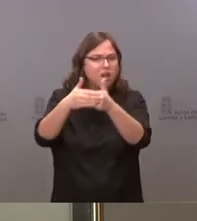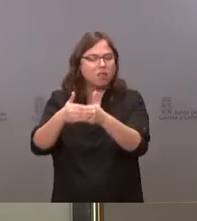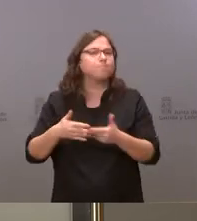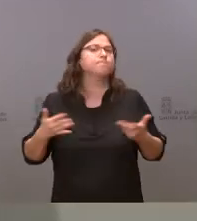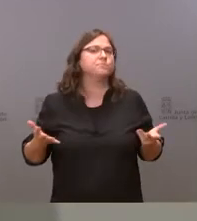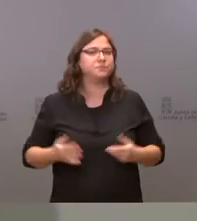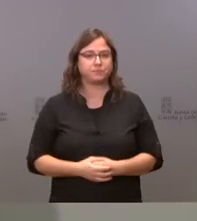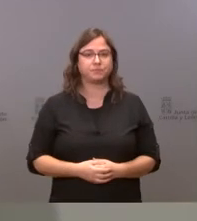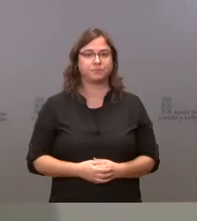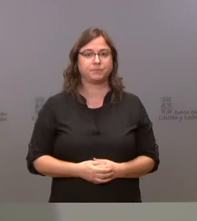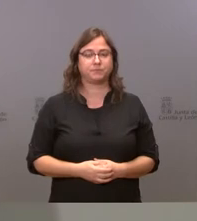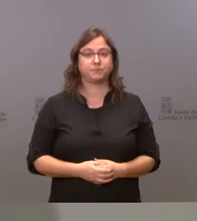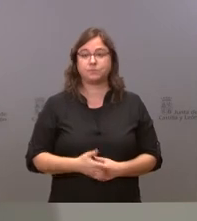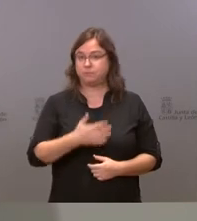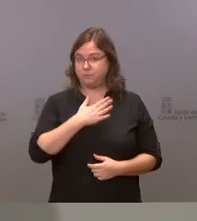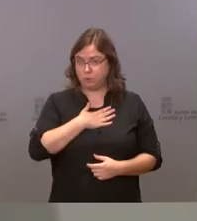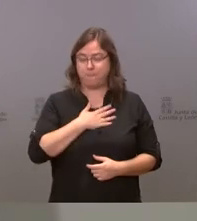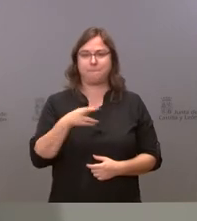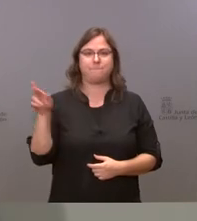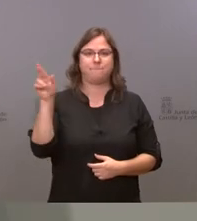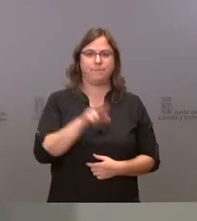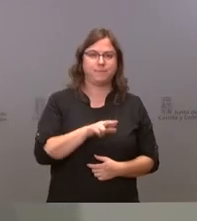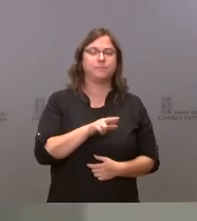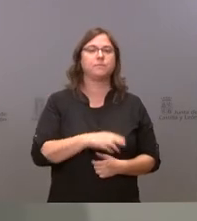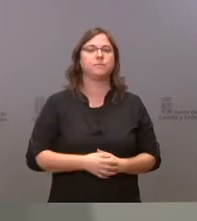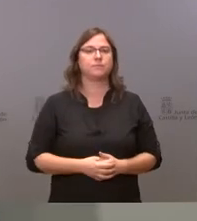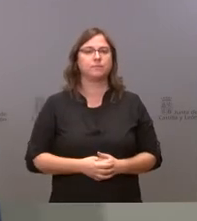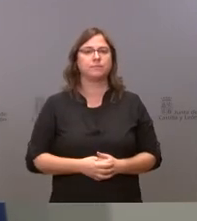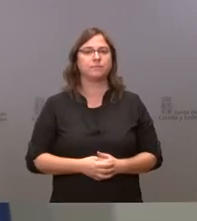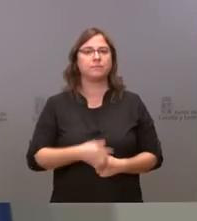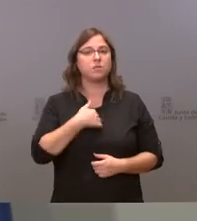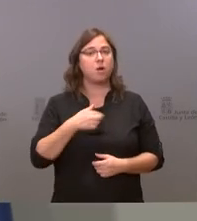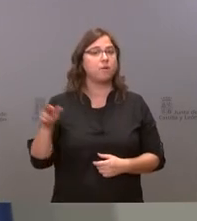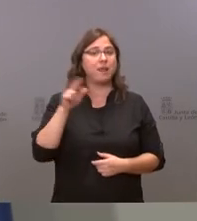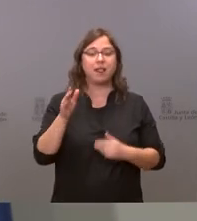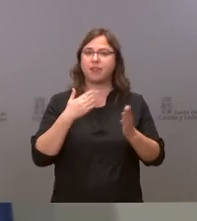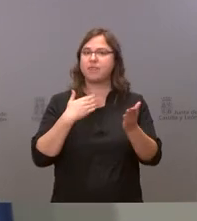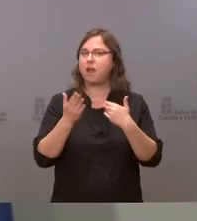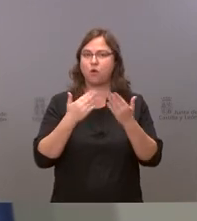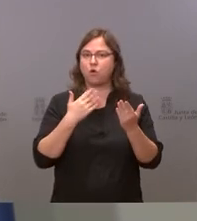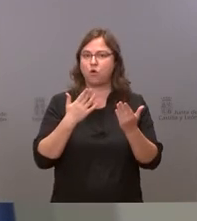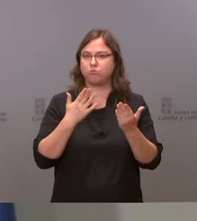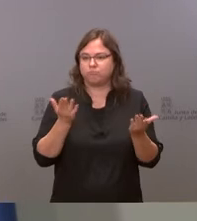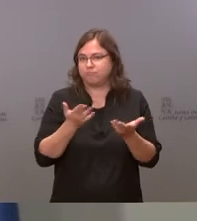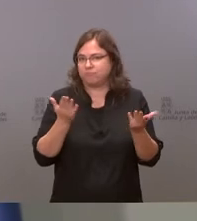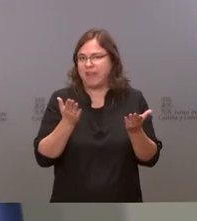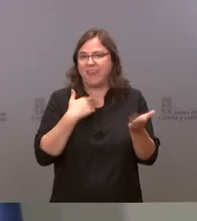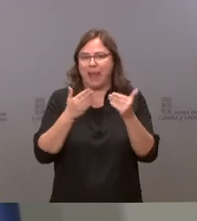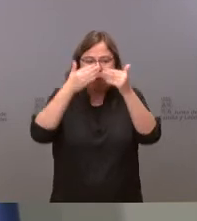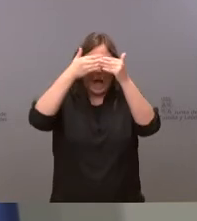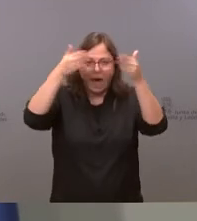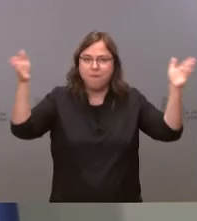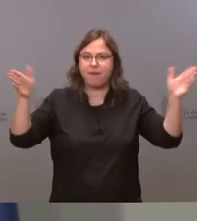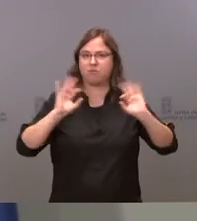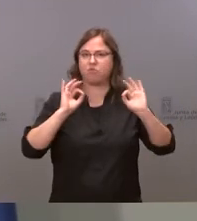Bueno, yo insistir en que el diálogo naturalmente que es un diálogo abierto de hecho